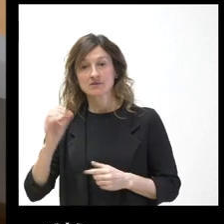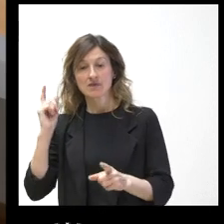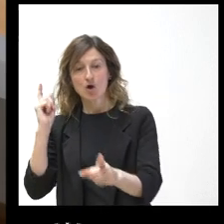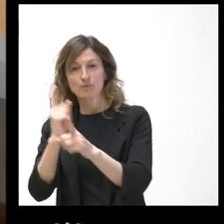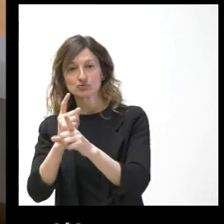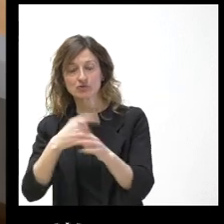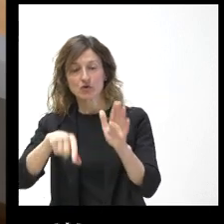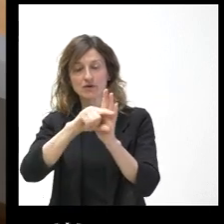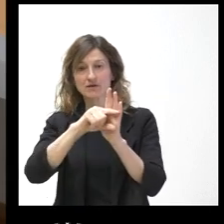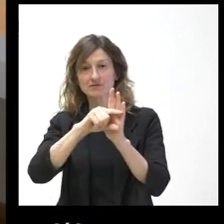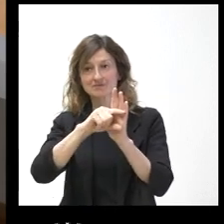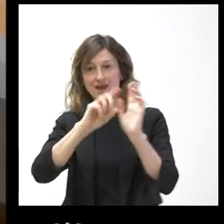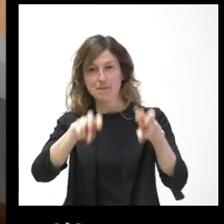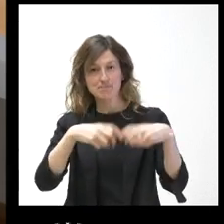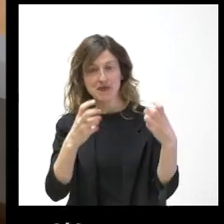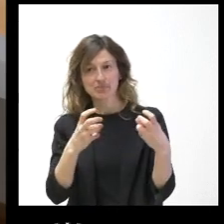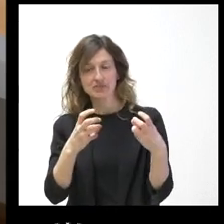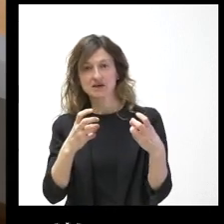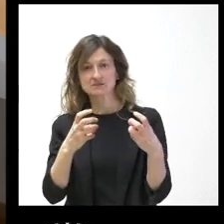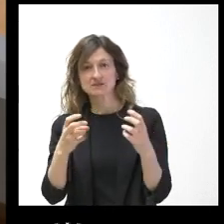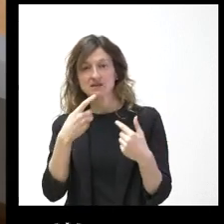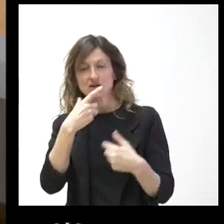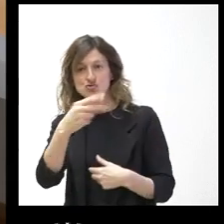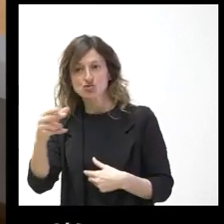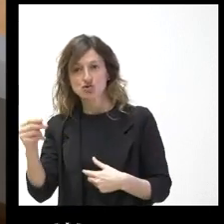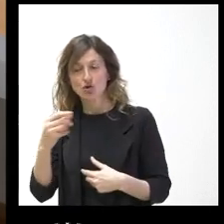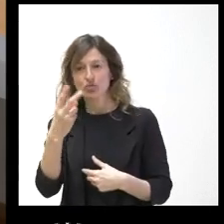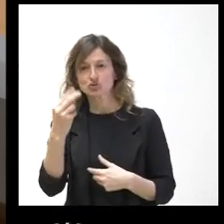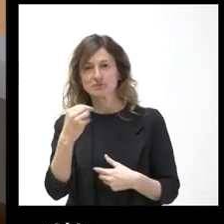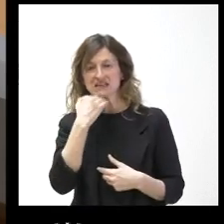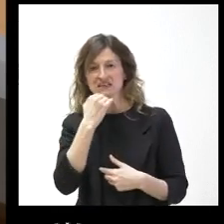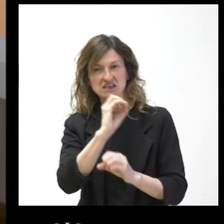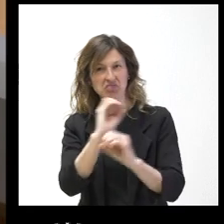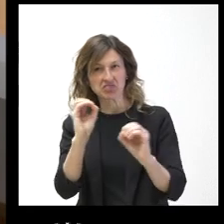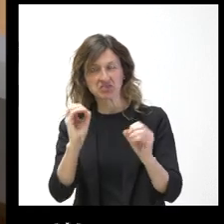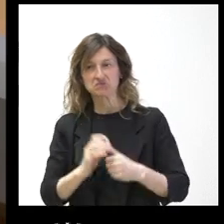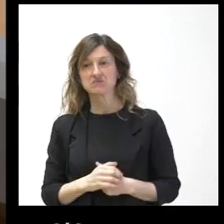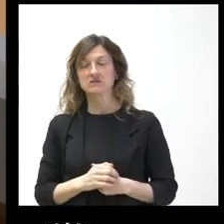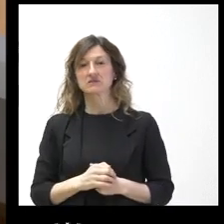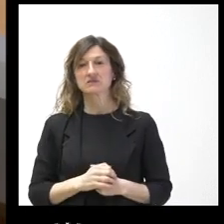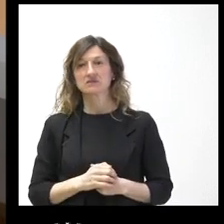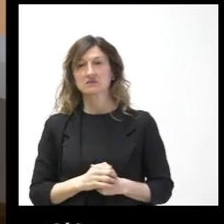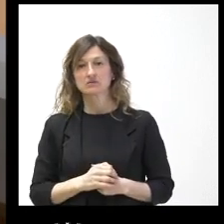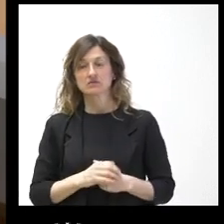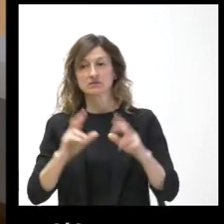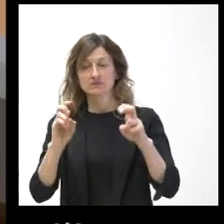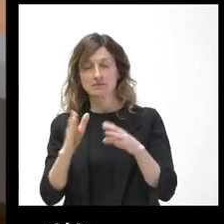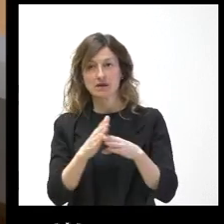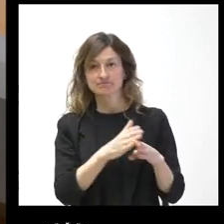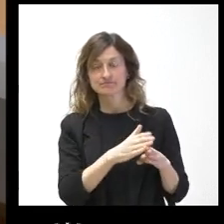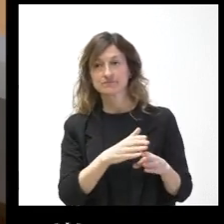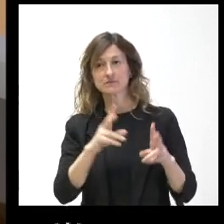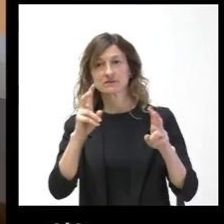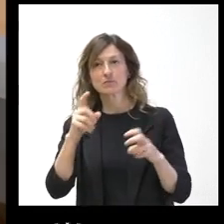de más de dos mil, no se hayan admitido casi ninguna, o ninguna, creo. Bueno, eso, por un lado, choca un poquito con ese